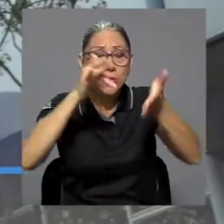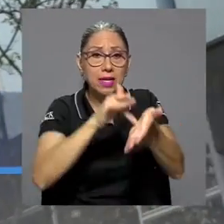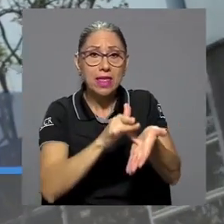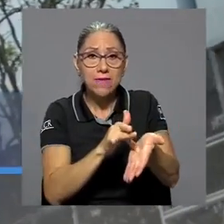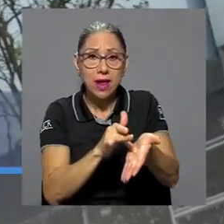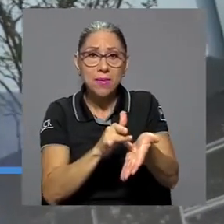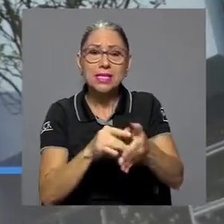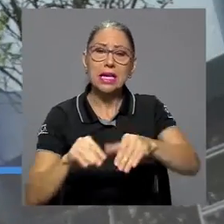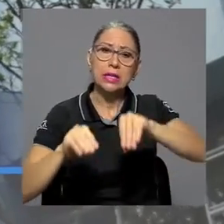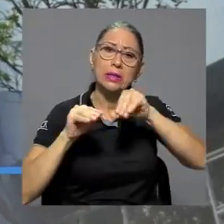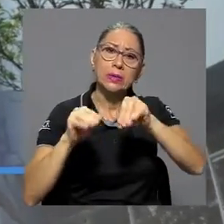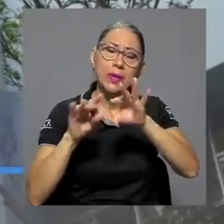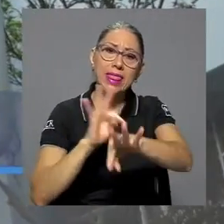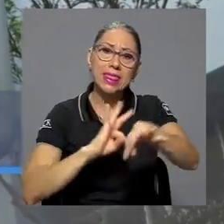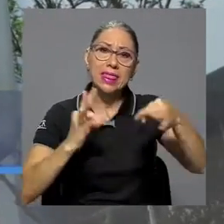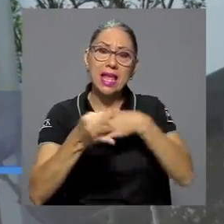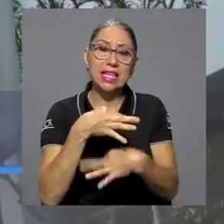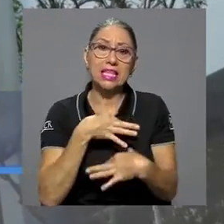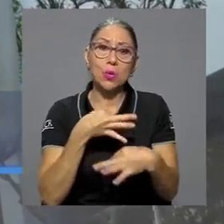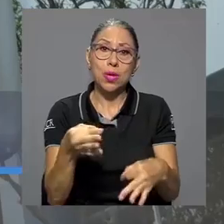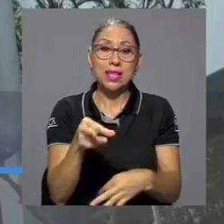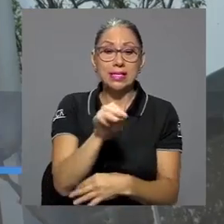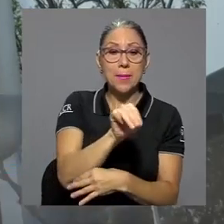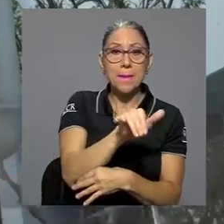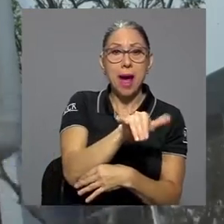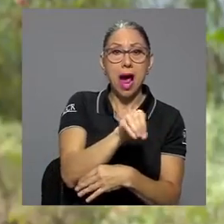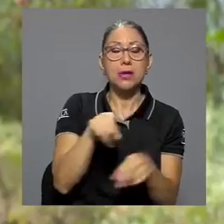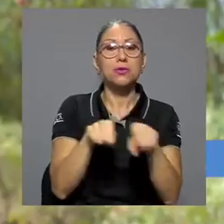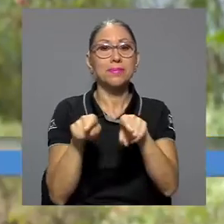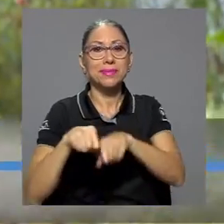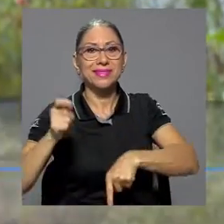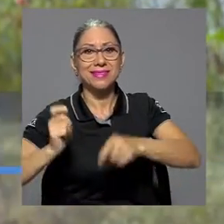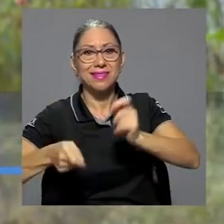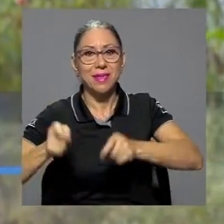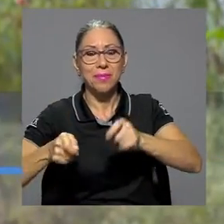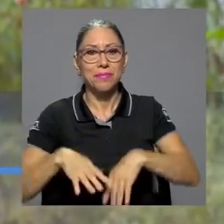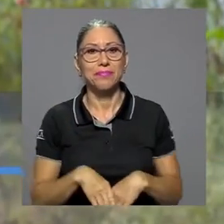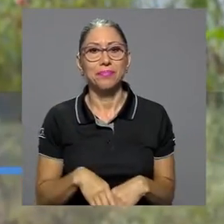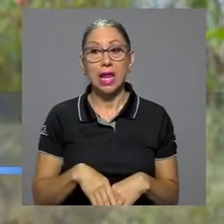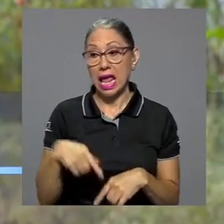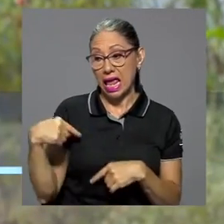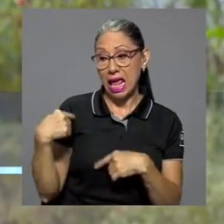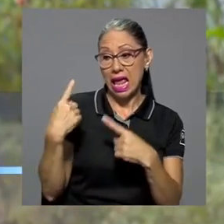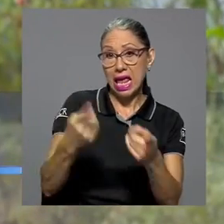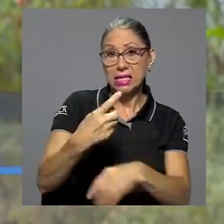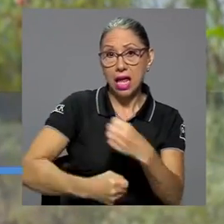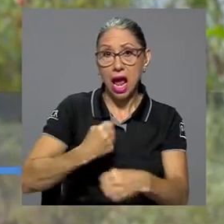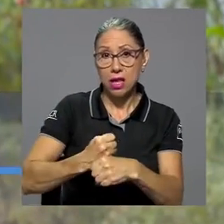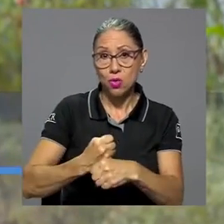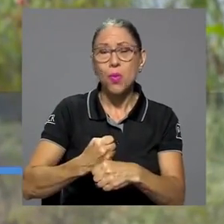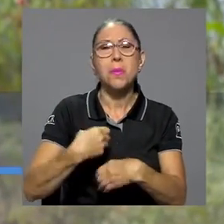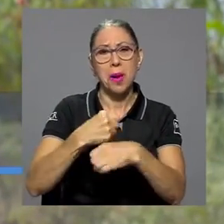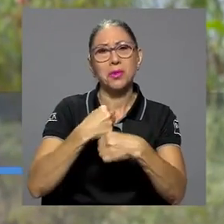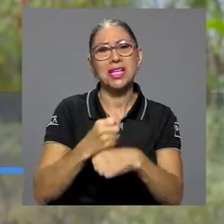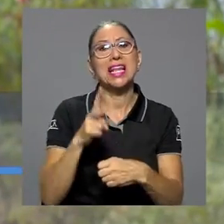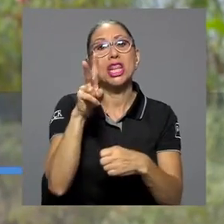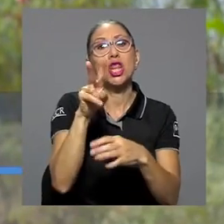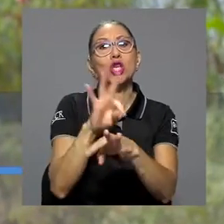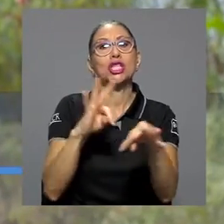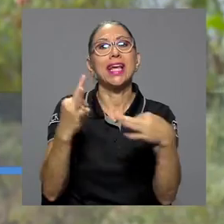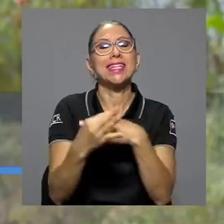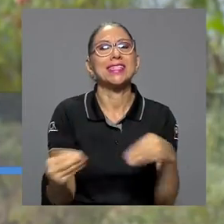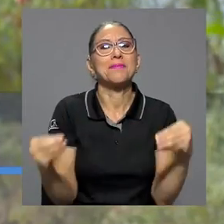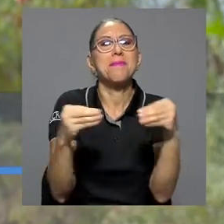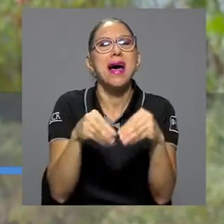ofrecerá talleres gratuitos en mayo y septiembre. Eventualmente en el año vamos a hacer dos talleres más, estos van a ser en